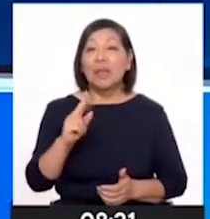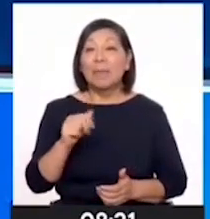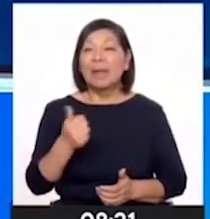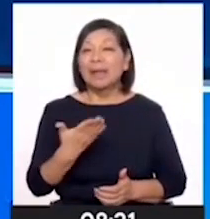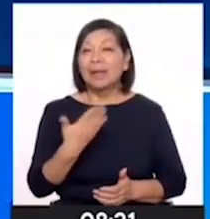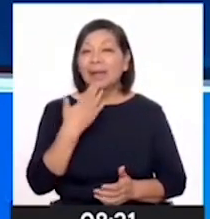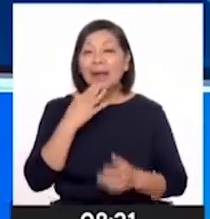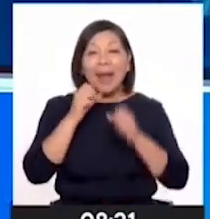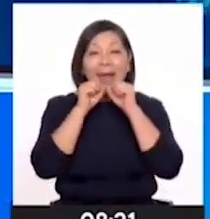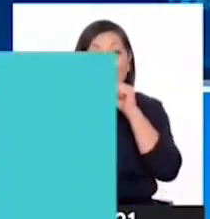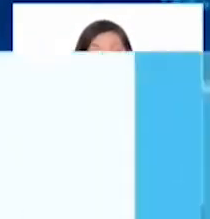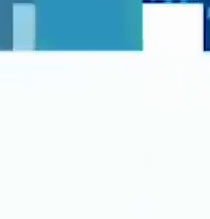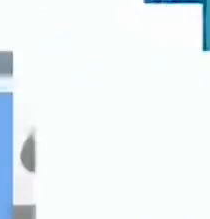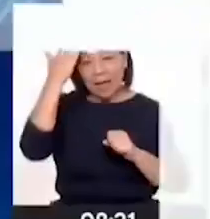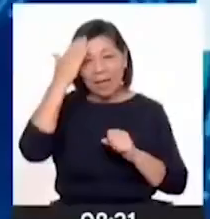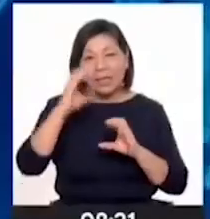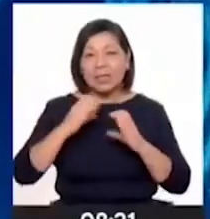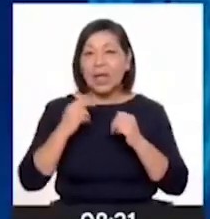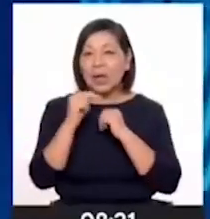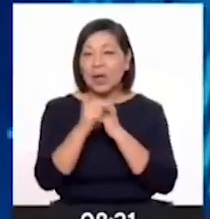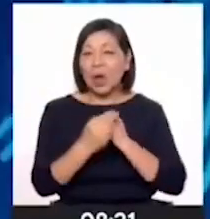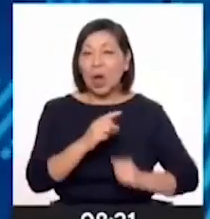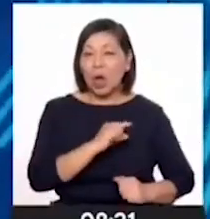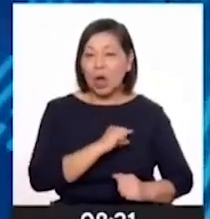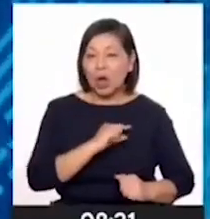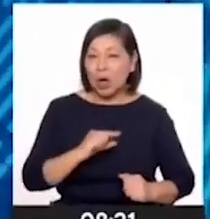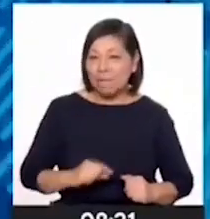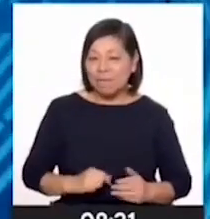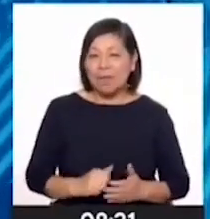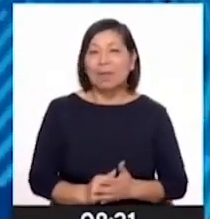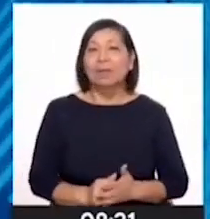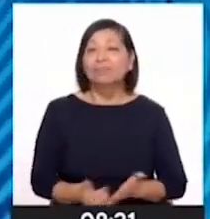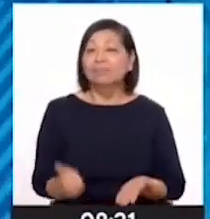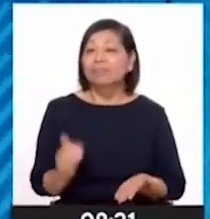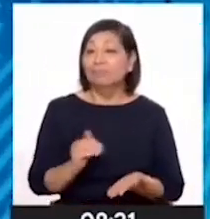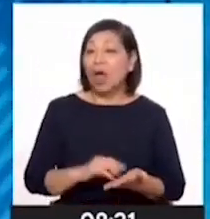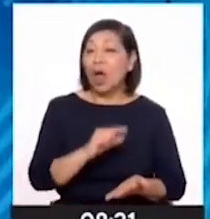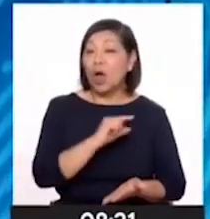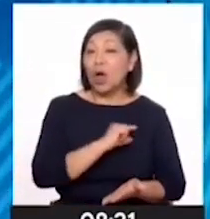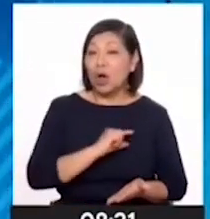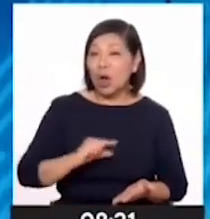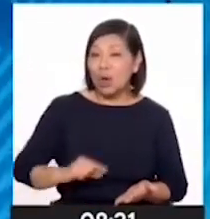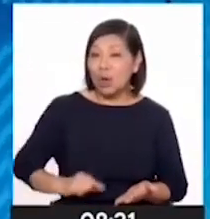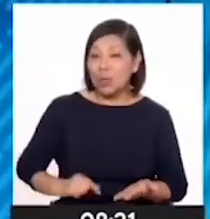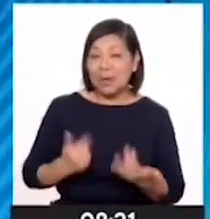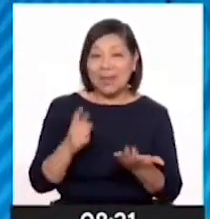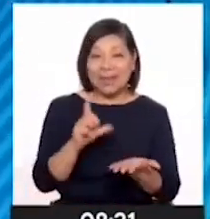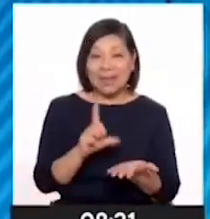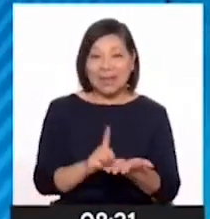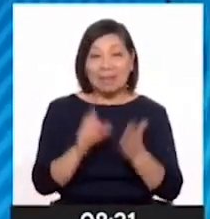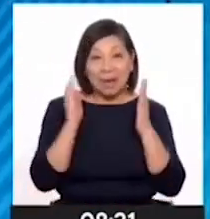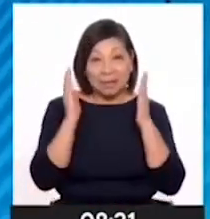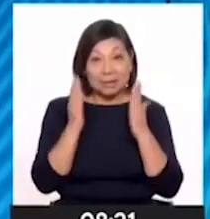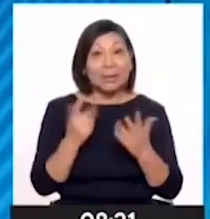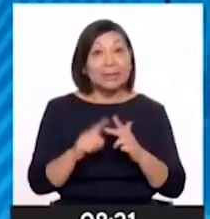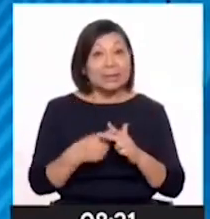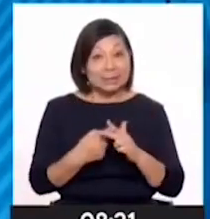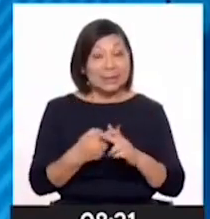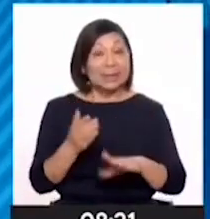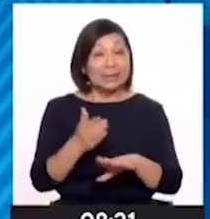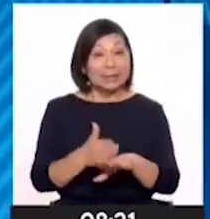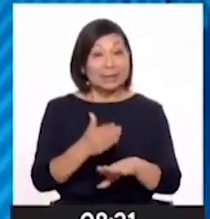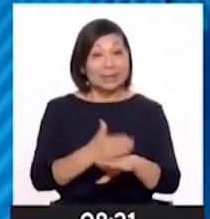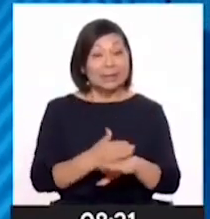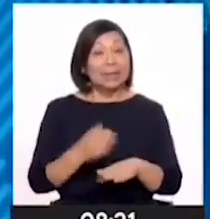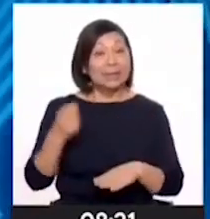Cuadrado, secretaria de la Asamblea Nacional de Gobiernos Regionales y además gobernadora regional de Lima. Vamos a estar atentos entonces con el desarrollo